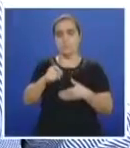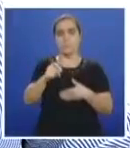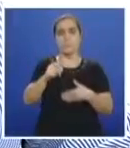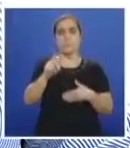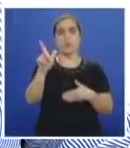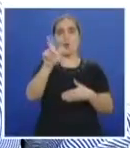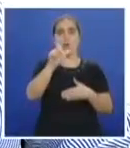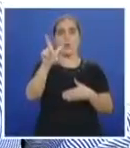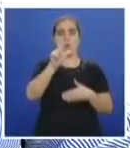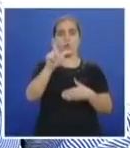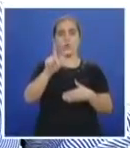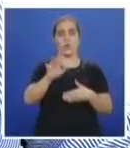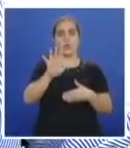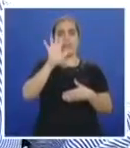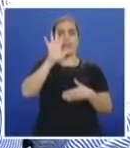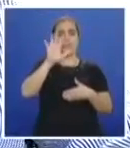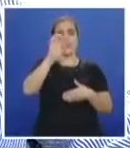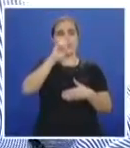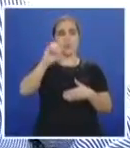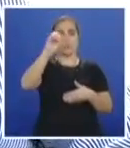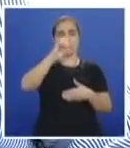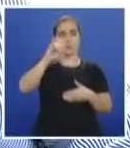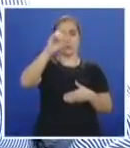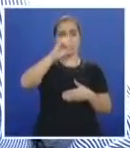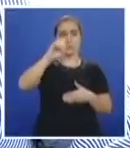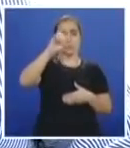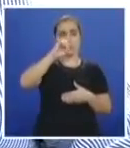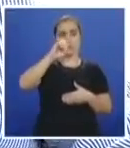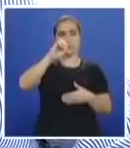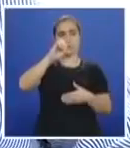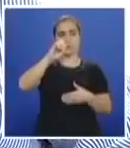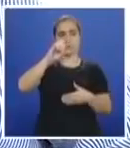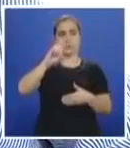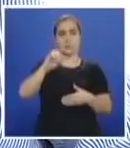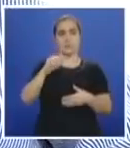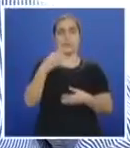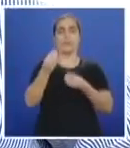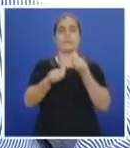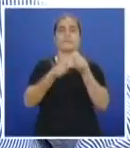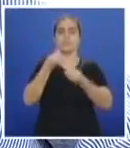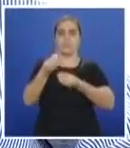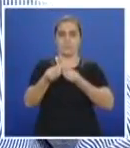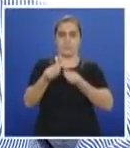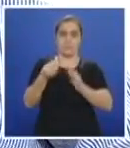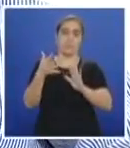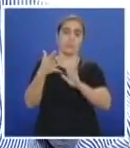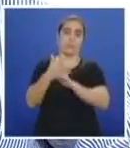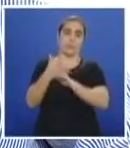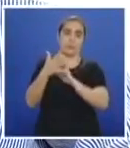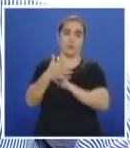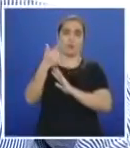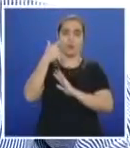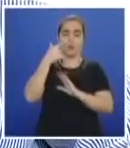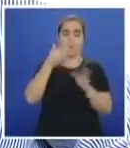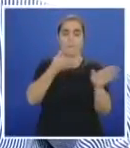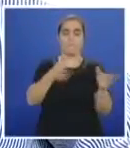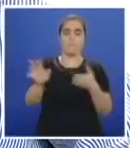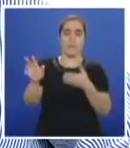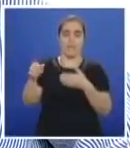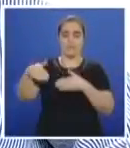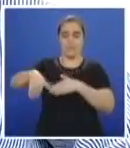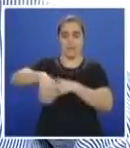lunes 5 de octubre, donde vamos a poner en vigencia el plan vial. Sí.